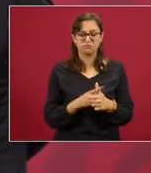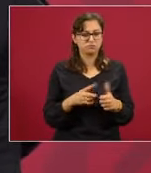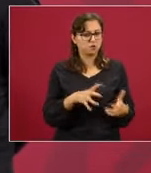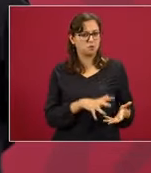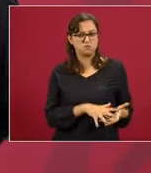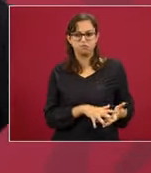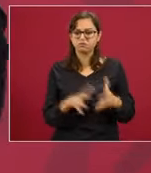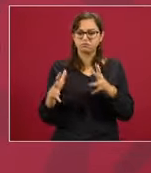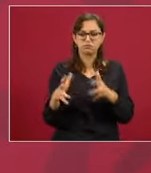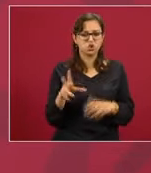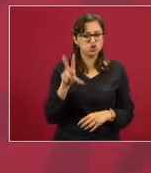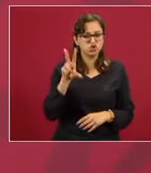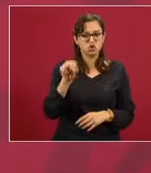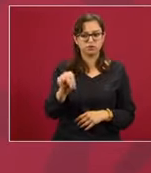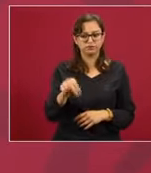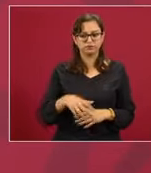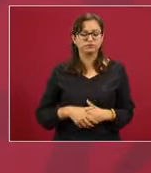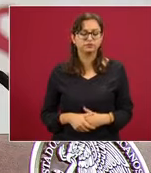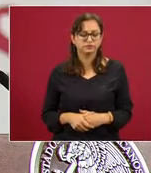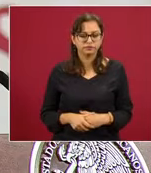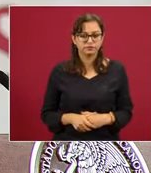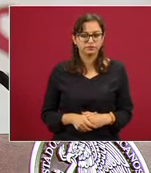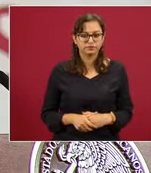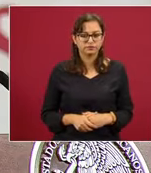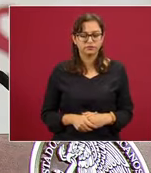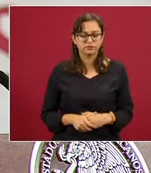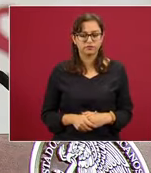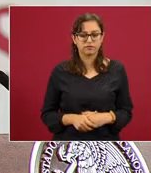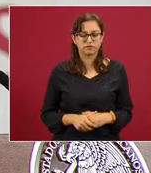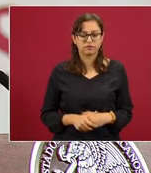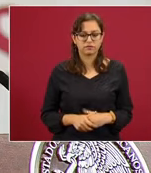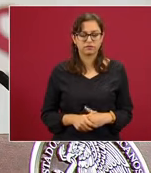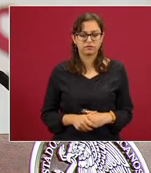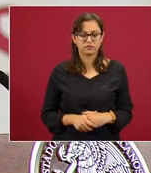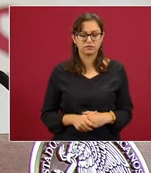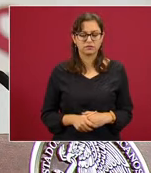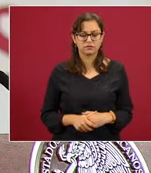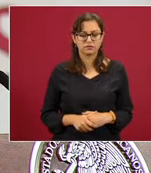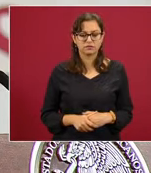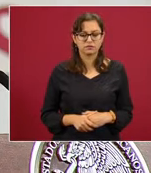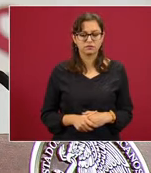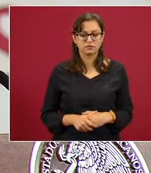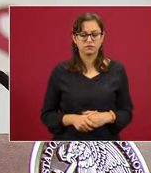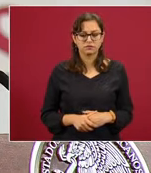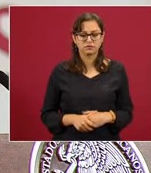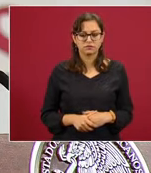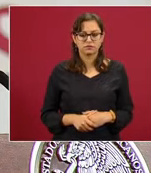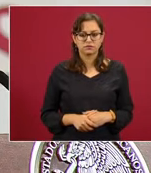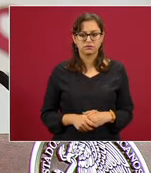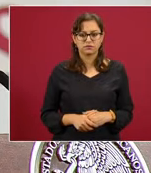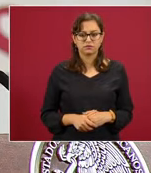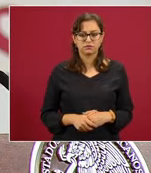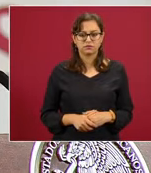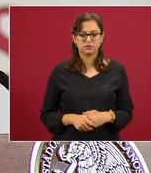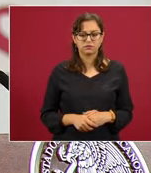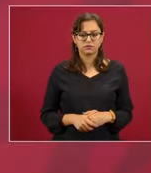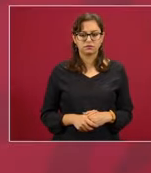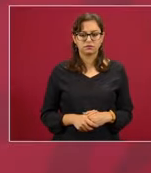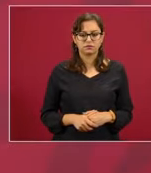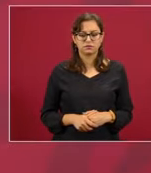violencia y me inspiro